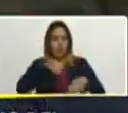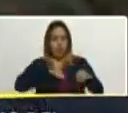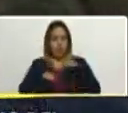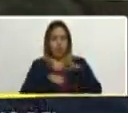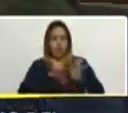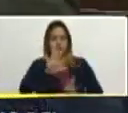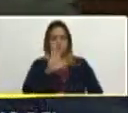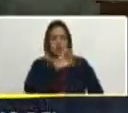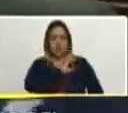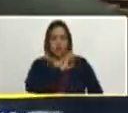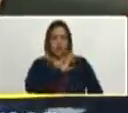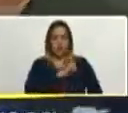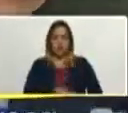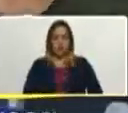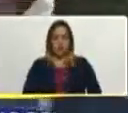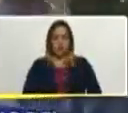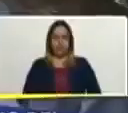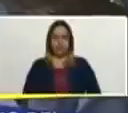5 de enero.